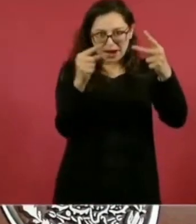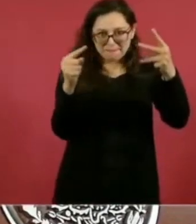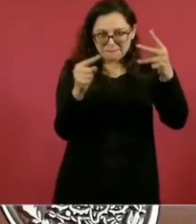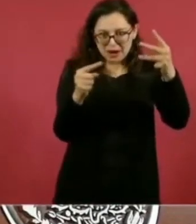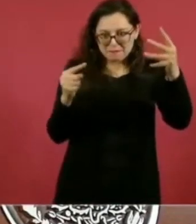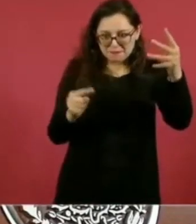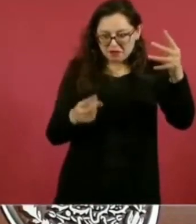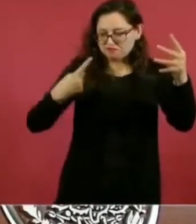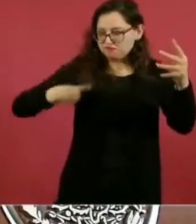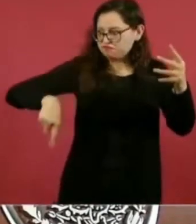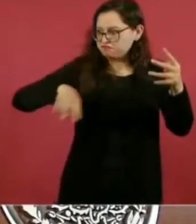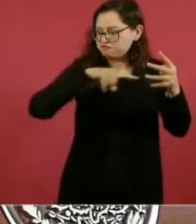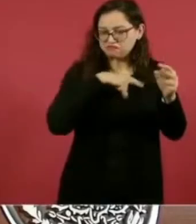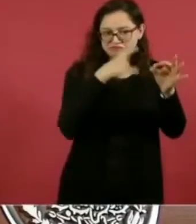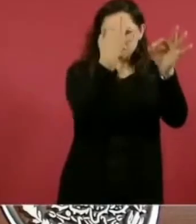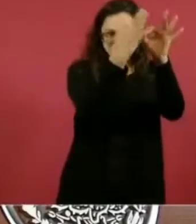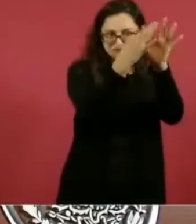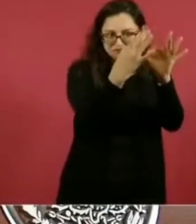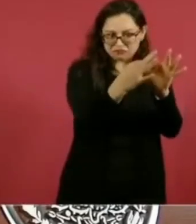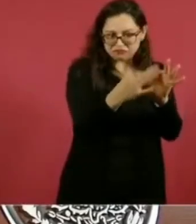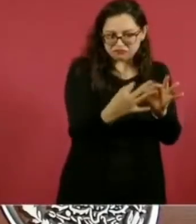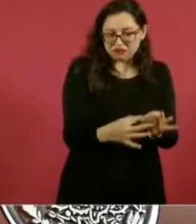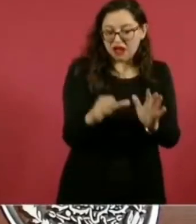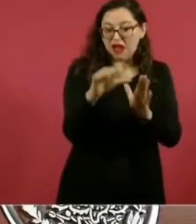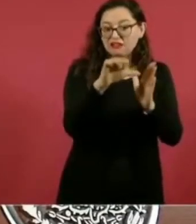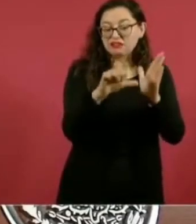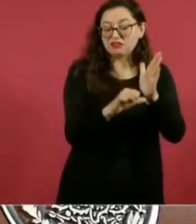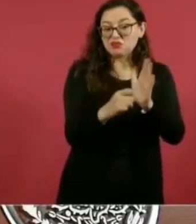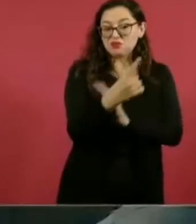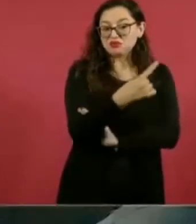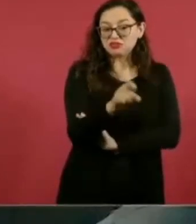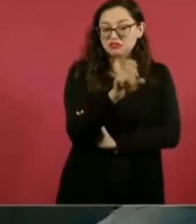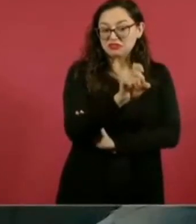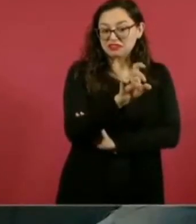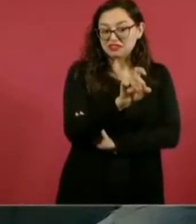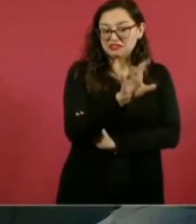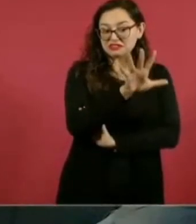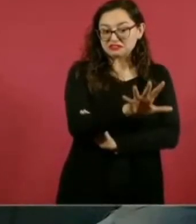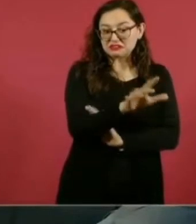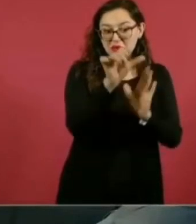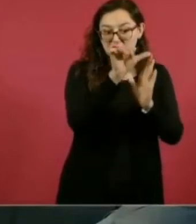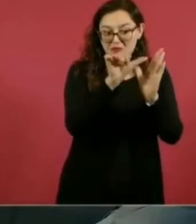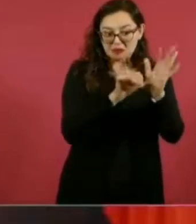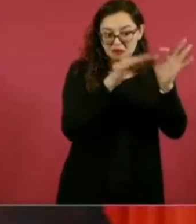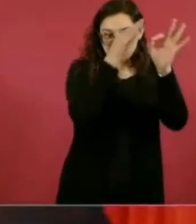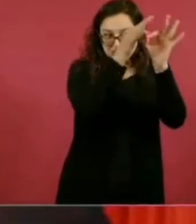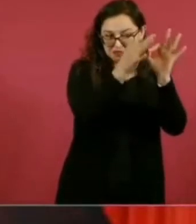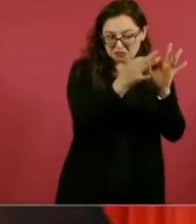con el artículo 135 de la Constitución, hasta el señor